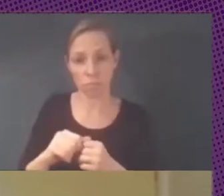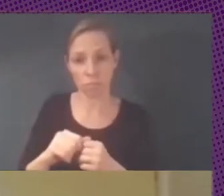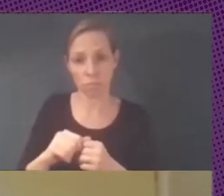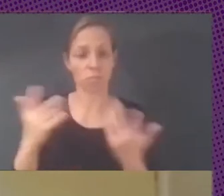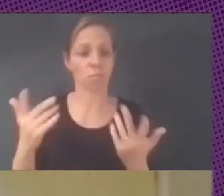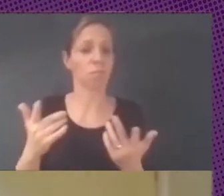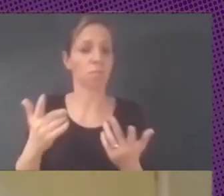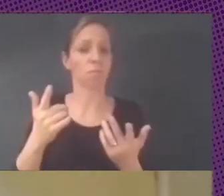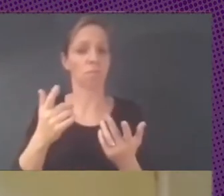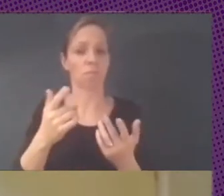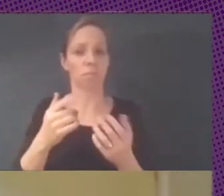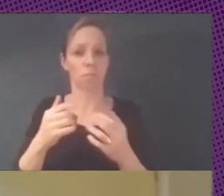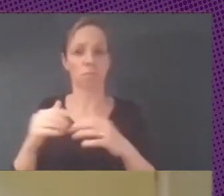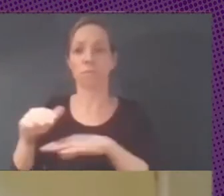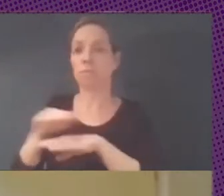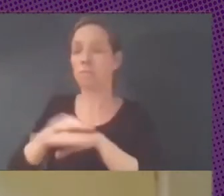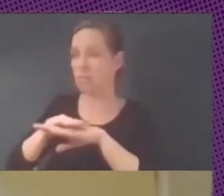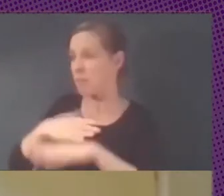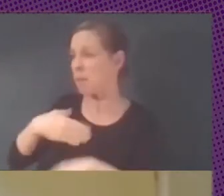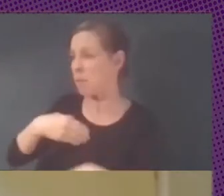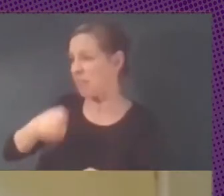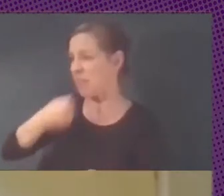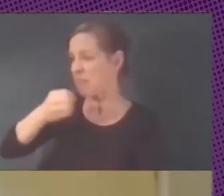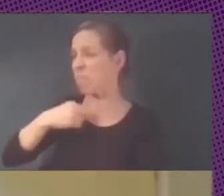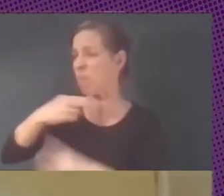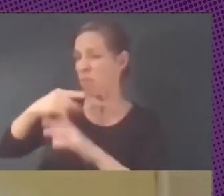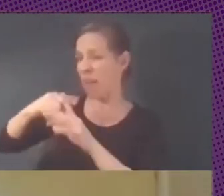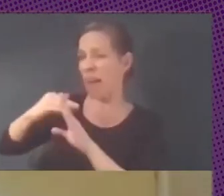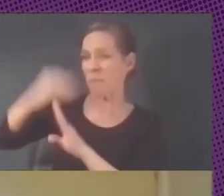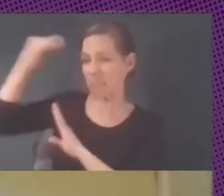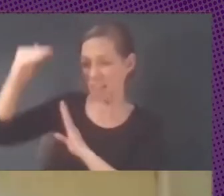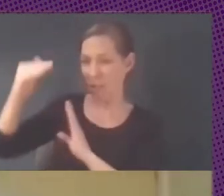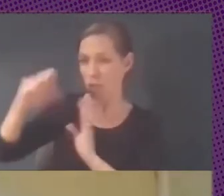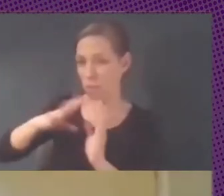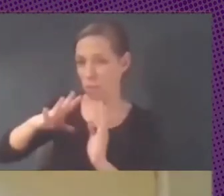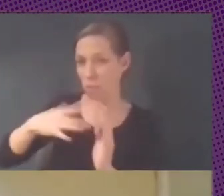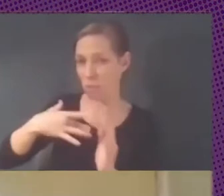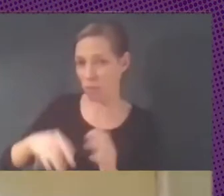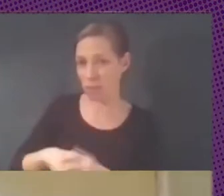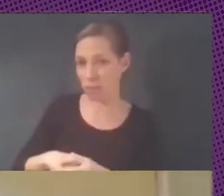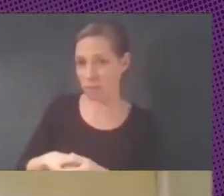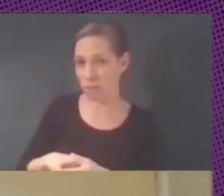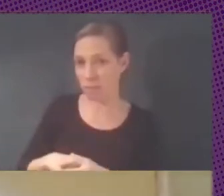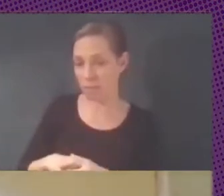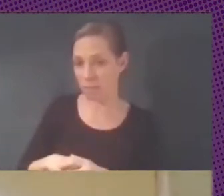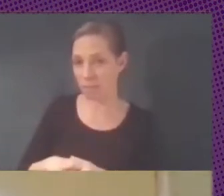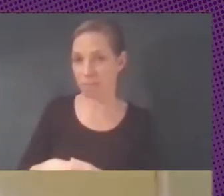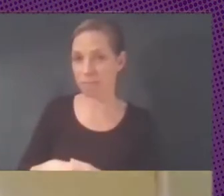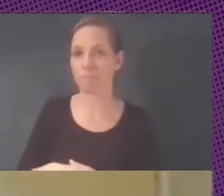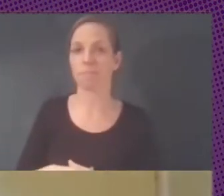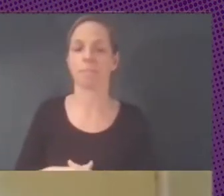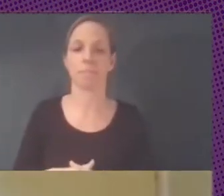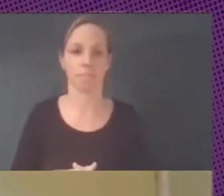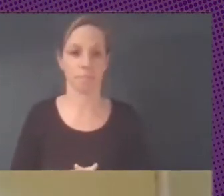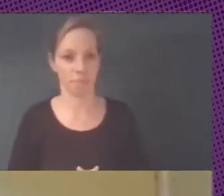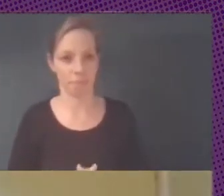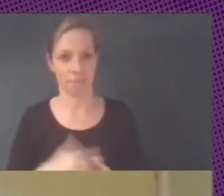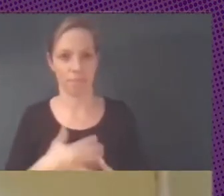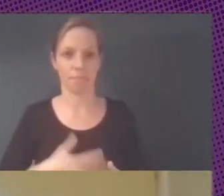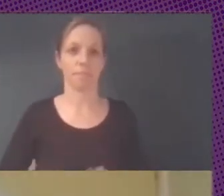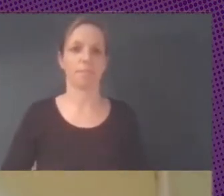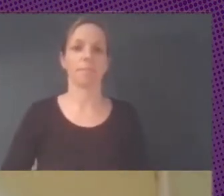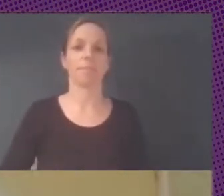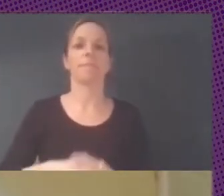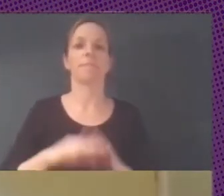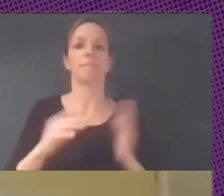puedes hablar más fuerte más fuerte voy a hablar más alto mismo en